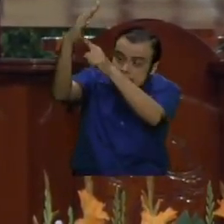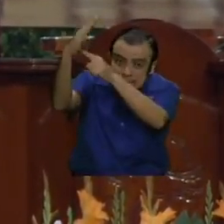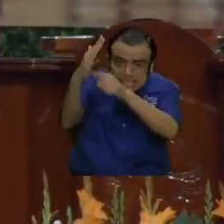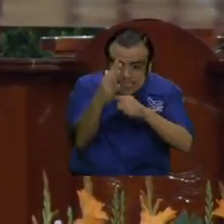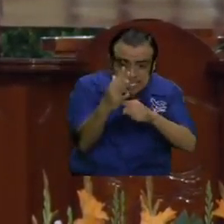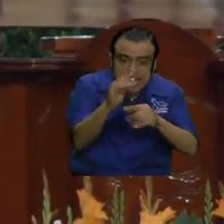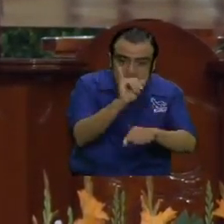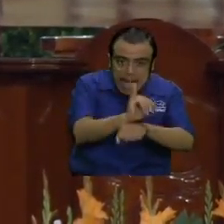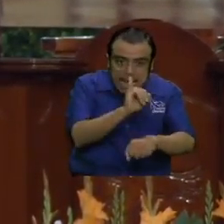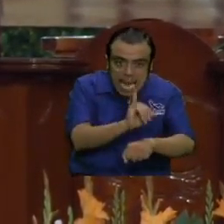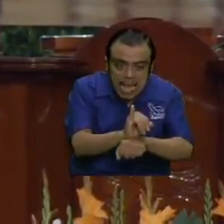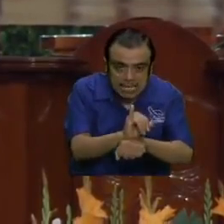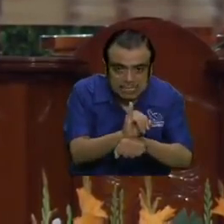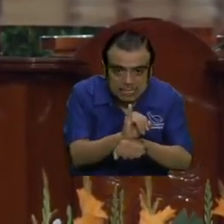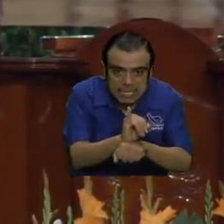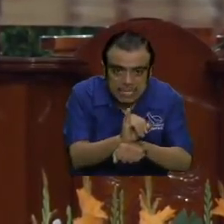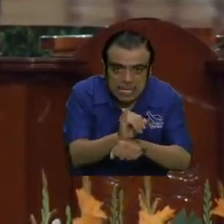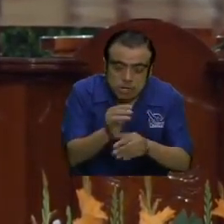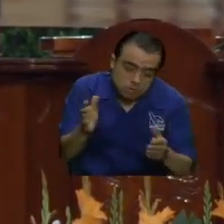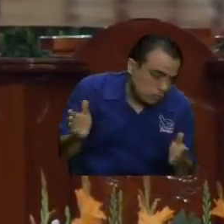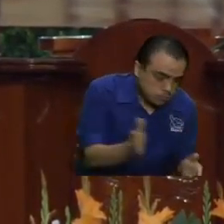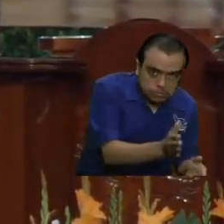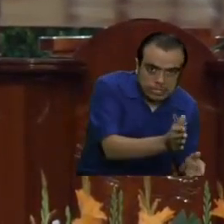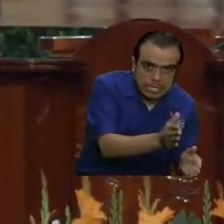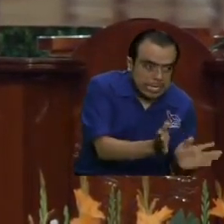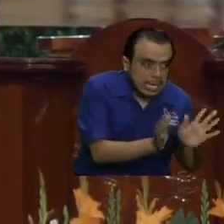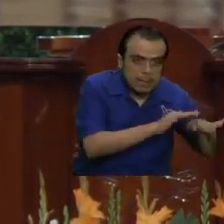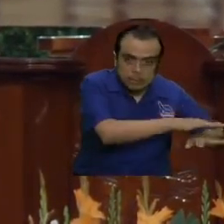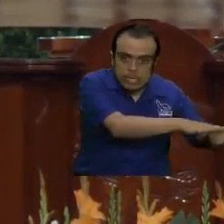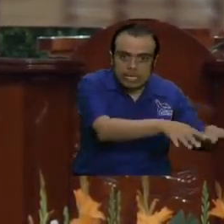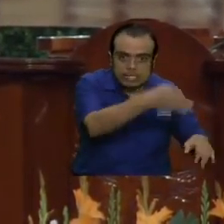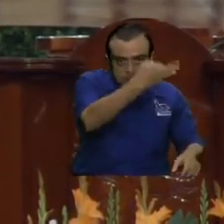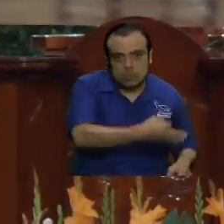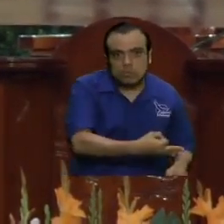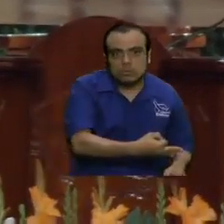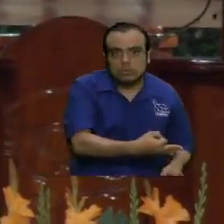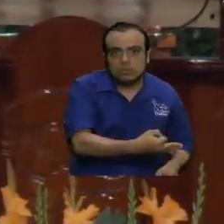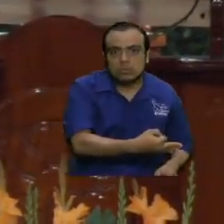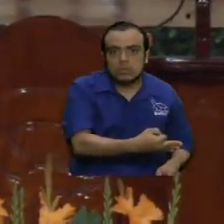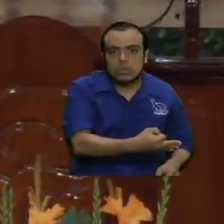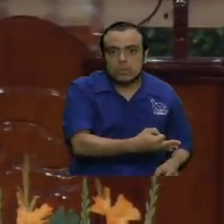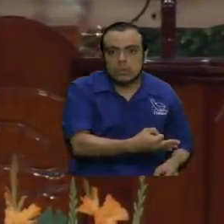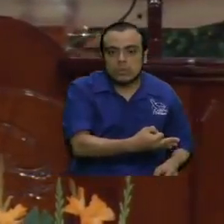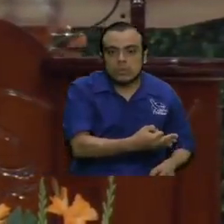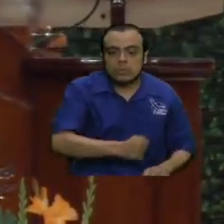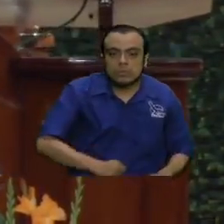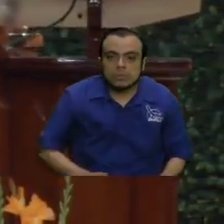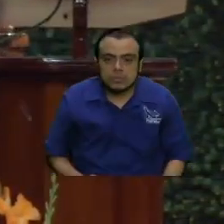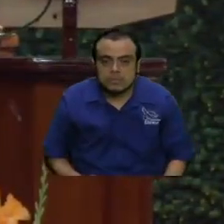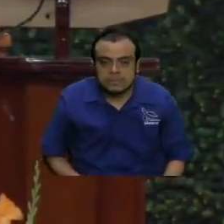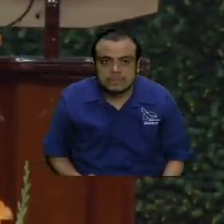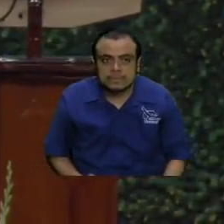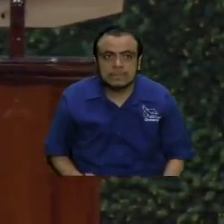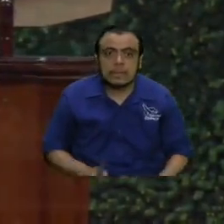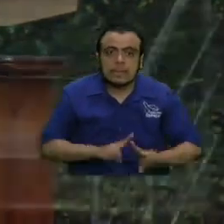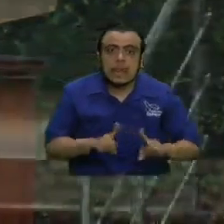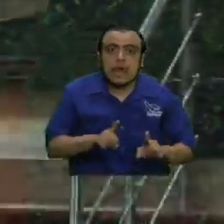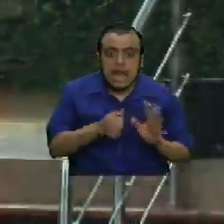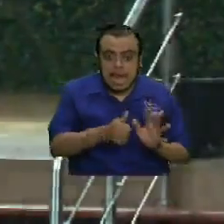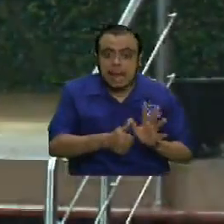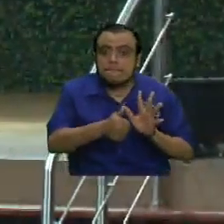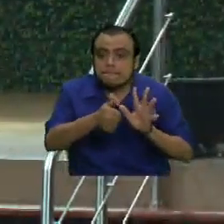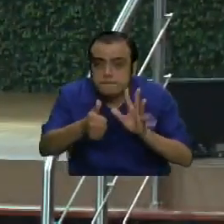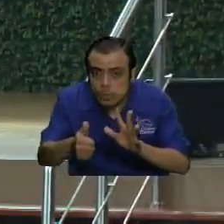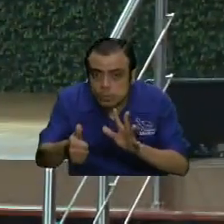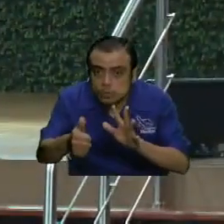se termina su recorrido y llegamos hasta el otro lado. Pero en ese ínterim, el apóstol Pedro,